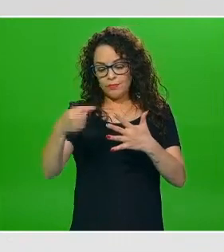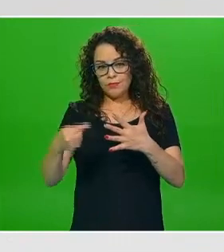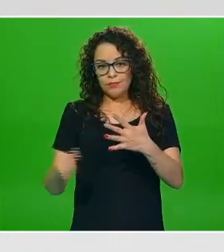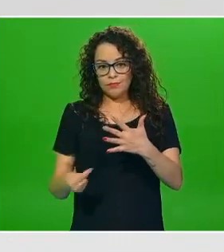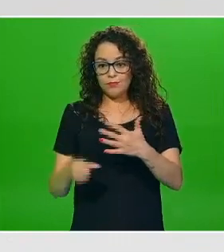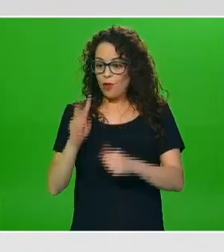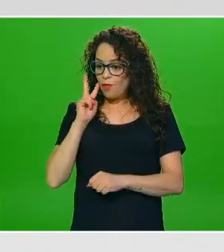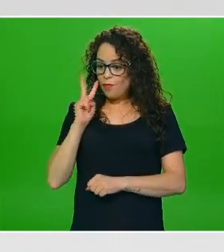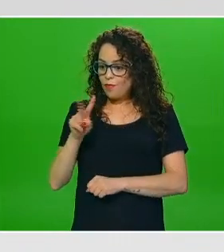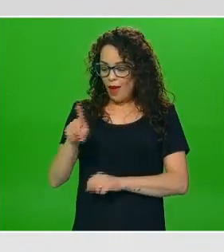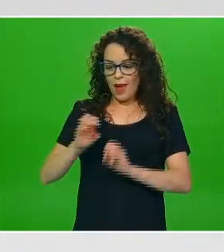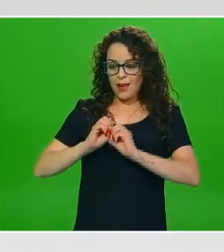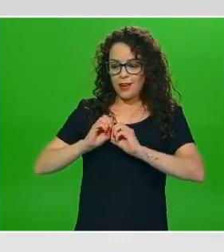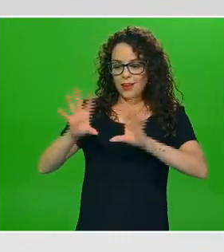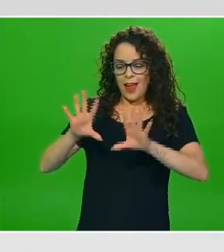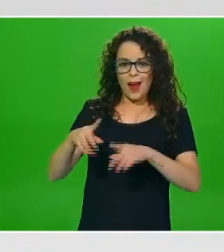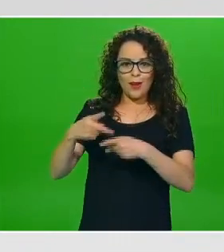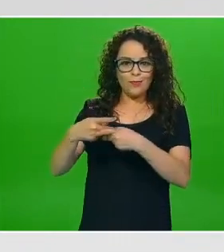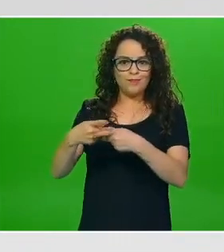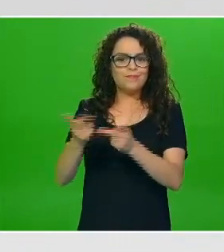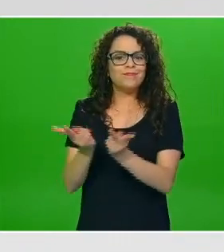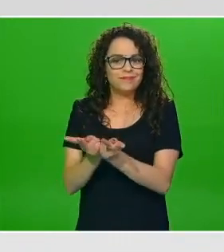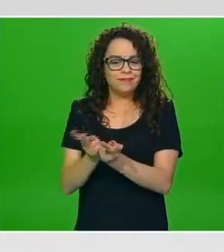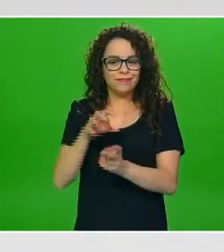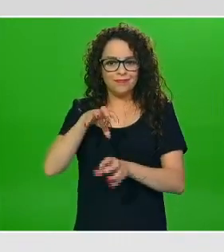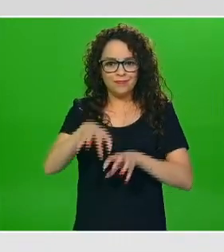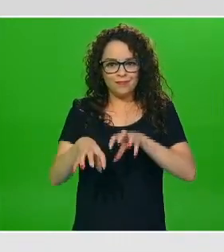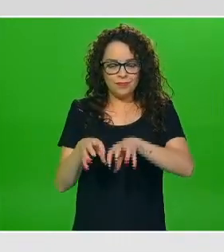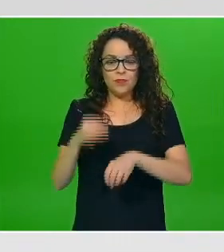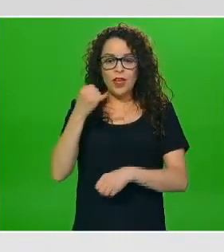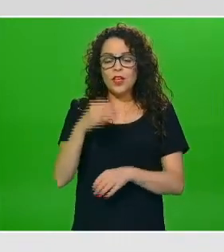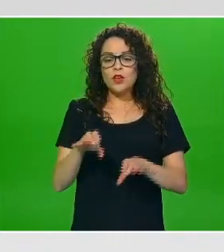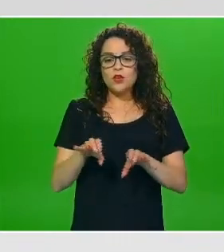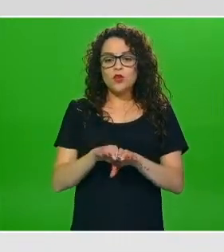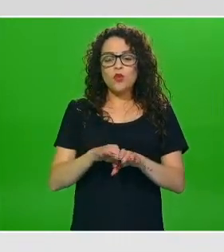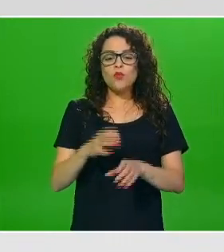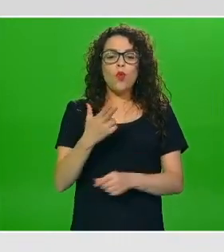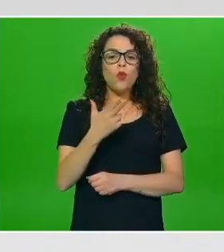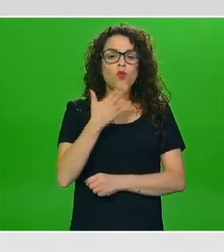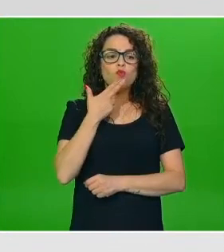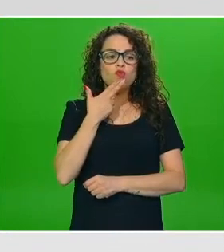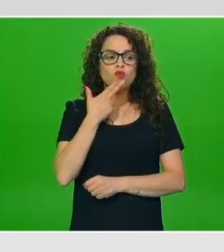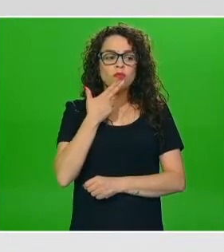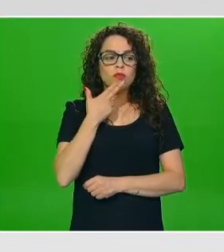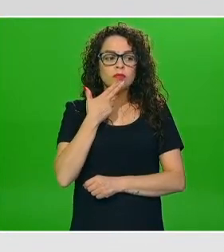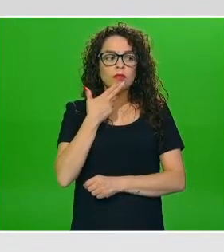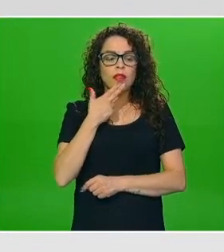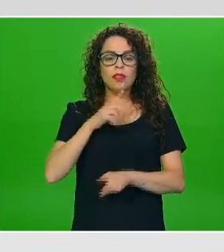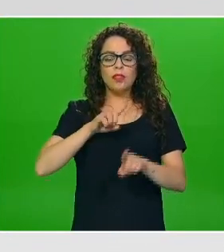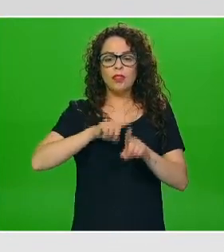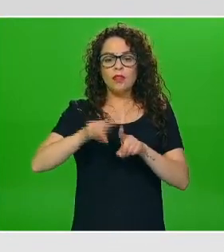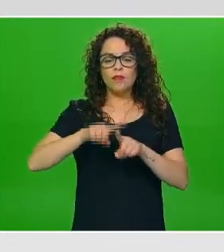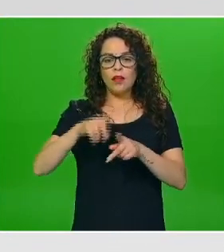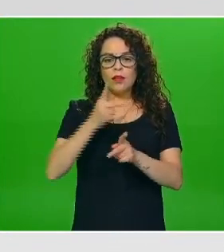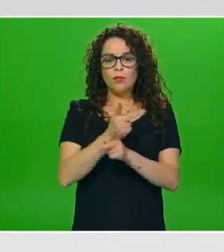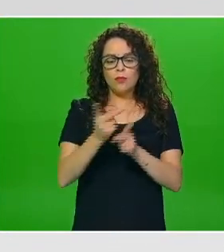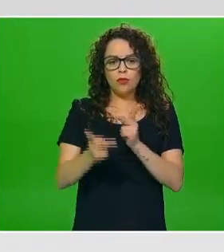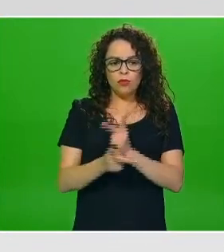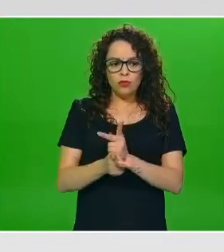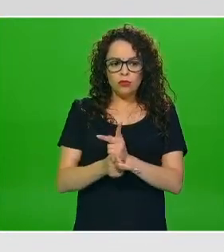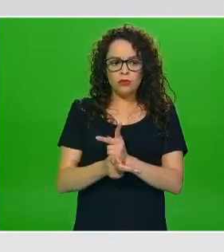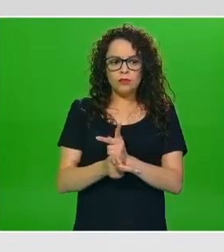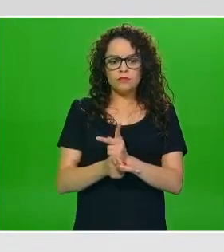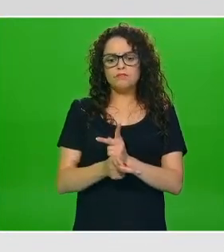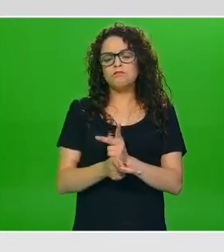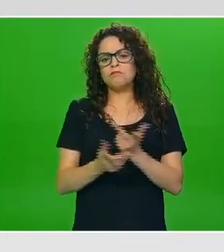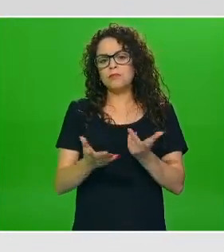ilustrativos y sobre todo con la utilización de elementos que están al alcance